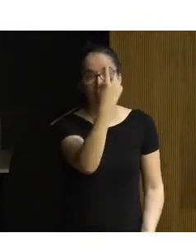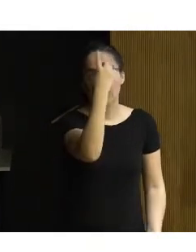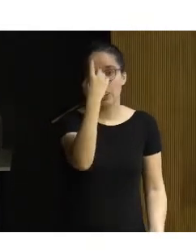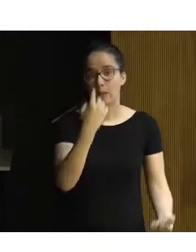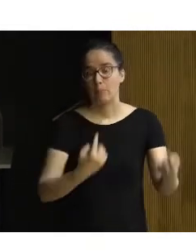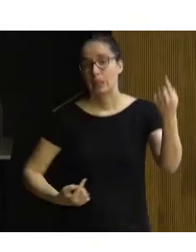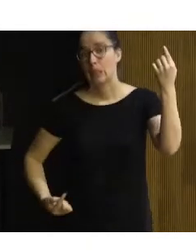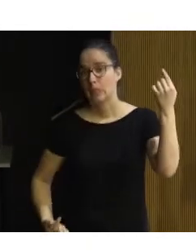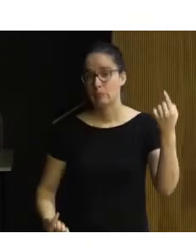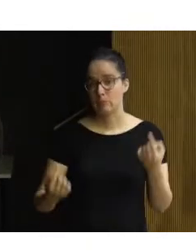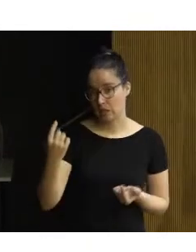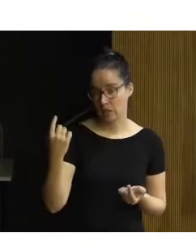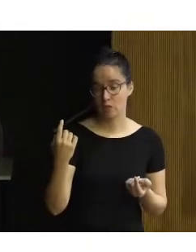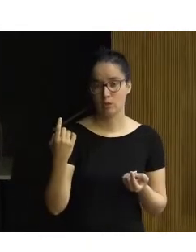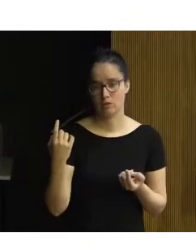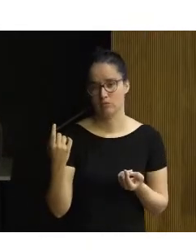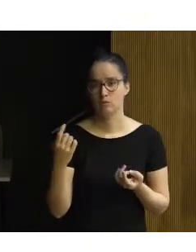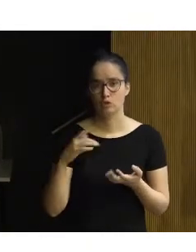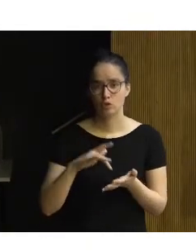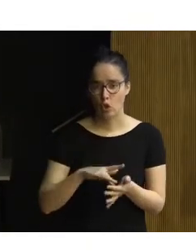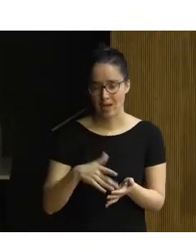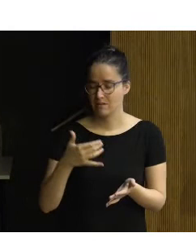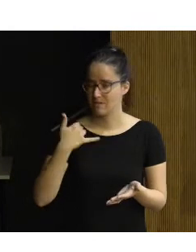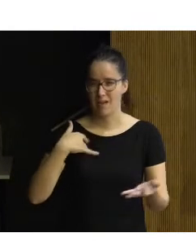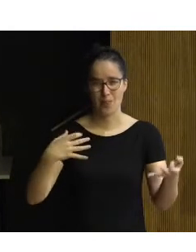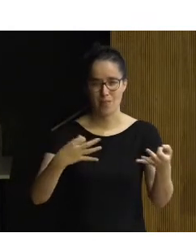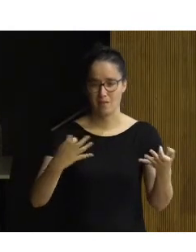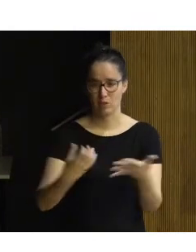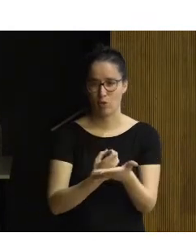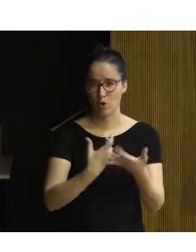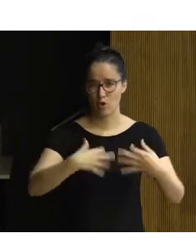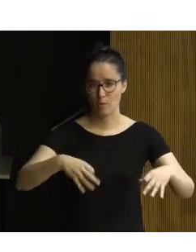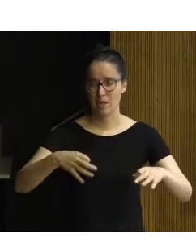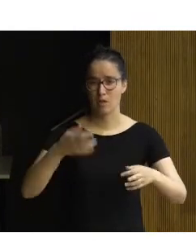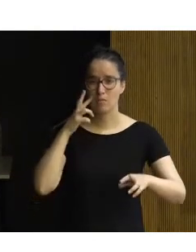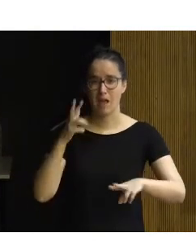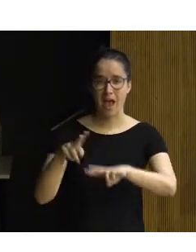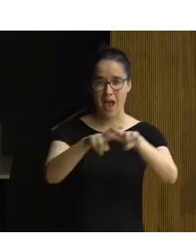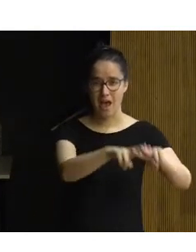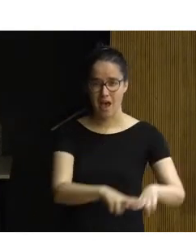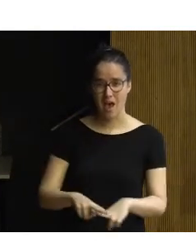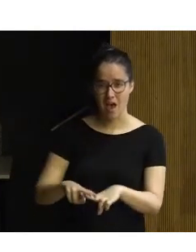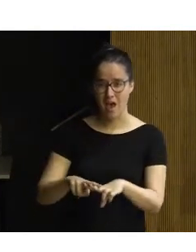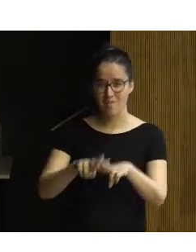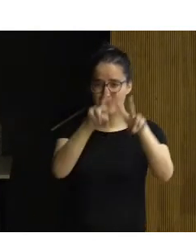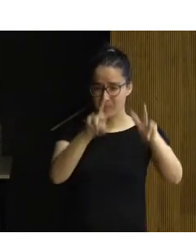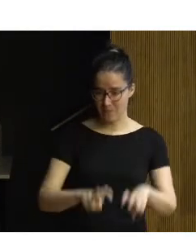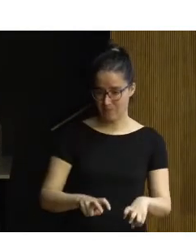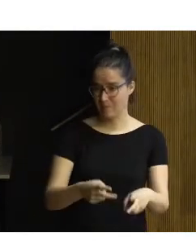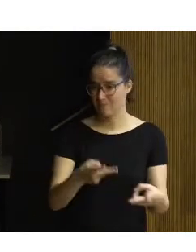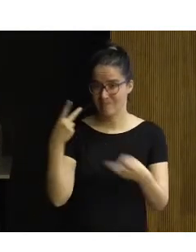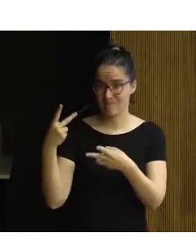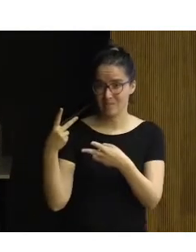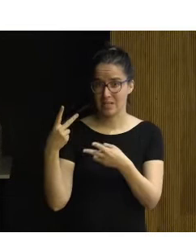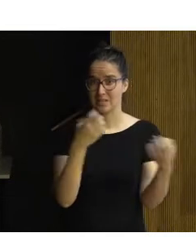independientes, y va llegando efectivamente el momento de ir normalizando, de ir revisando lo que hemos ido haciendo en las numerosas